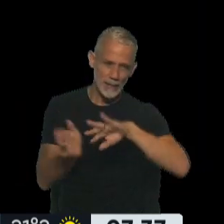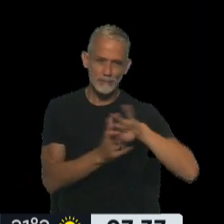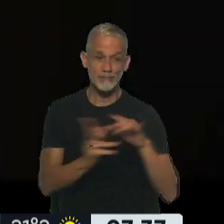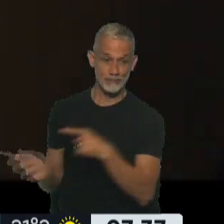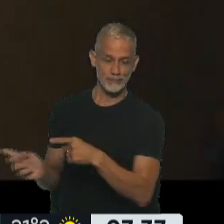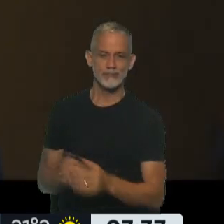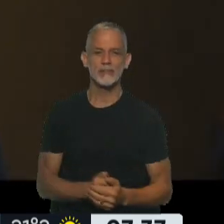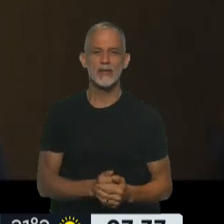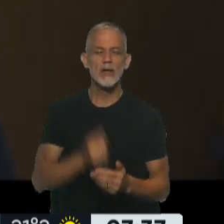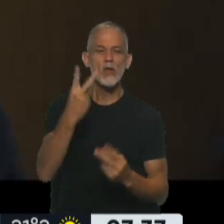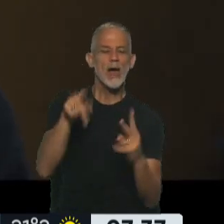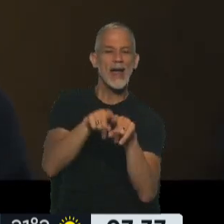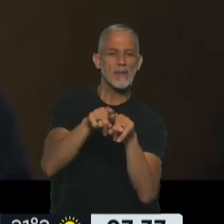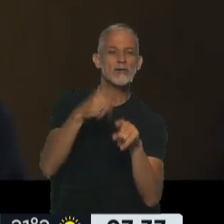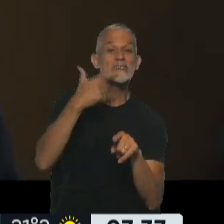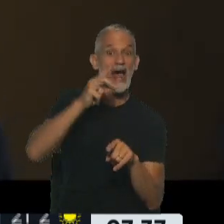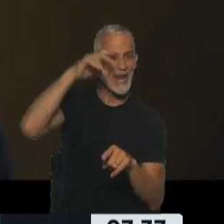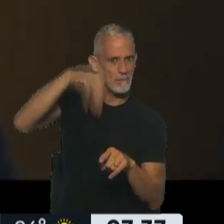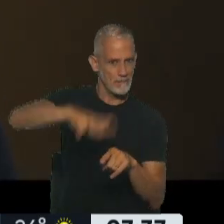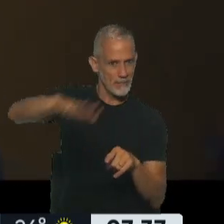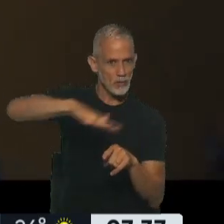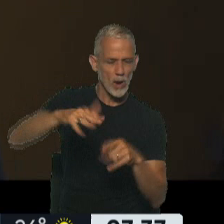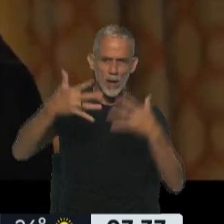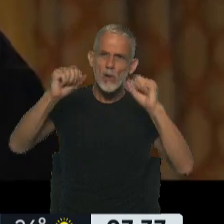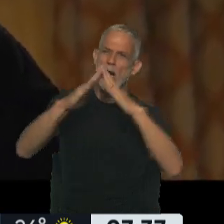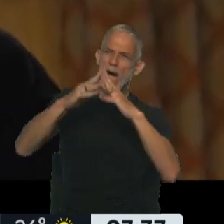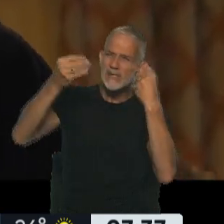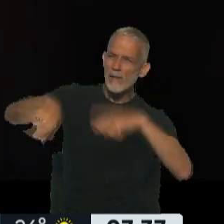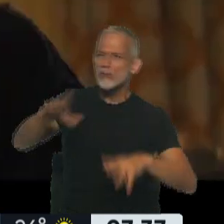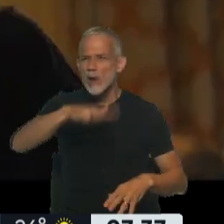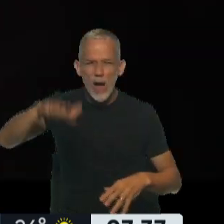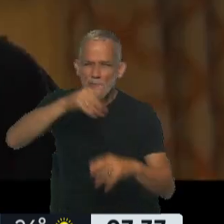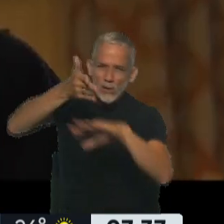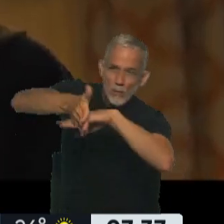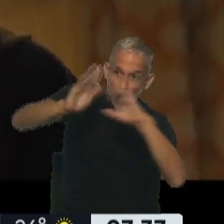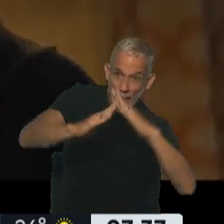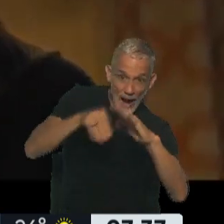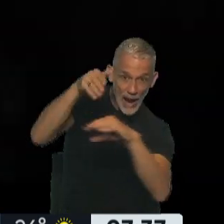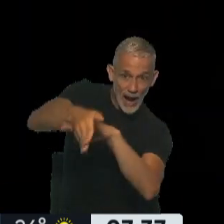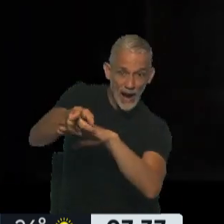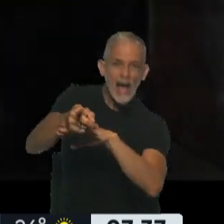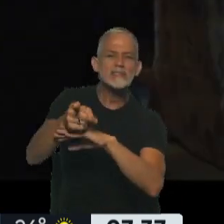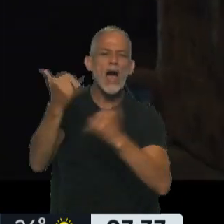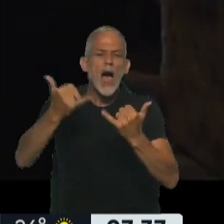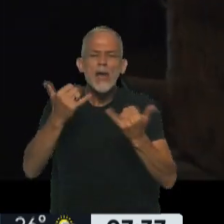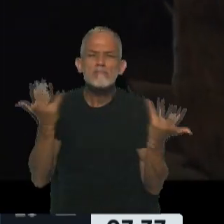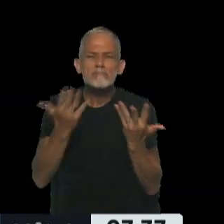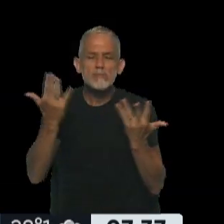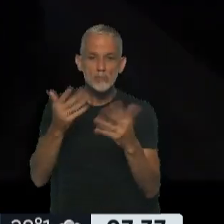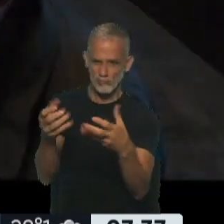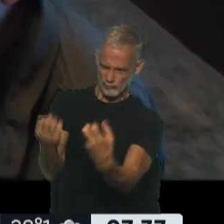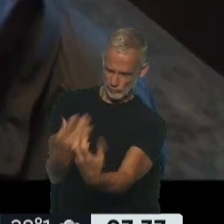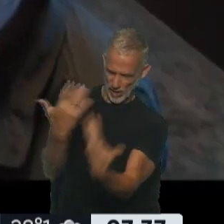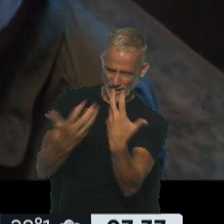hermanos en Salem, Estados Unidos, encuentran una casa abandonada. Dentro de esa casa abandonada y en una suerte de estufa,